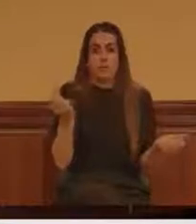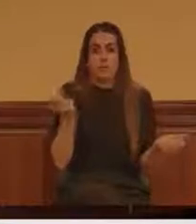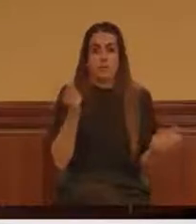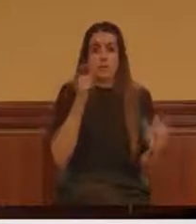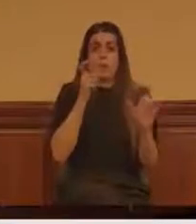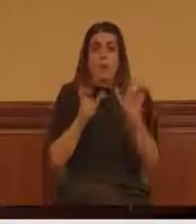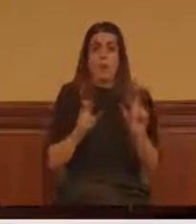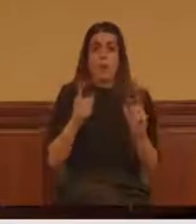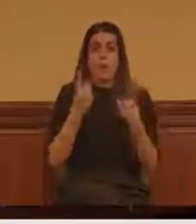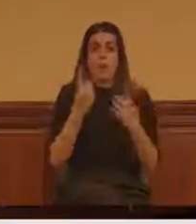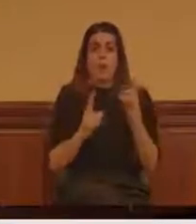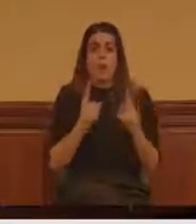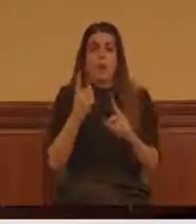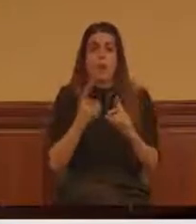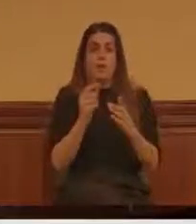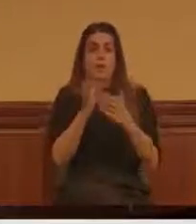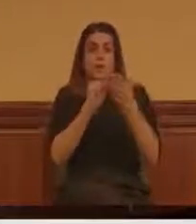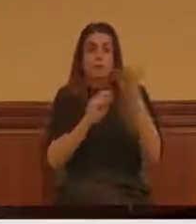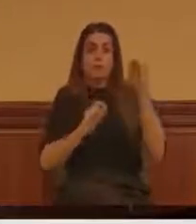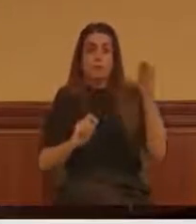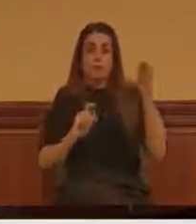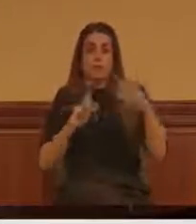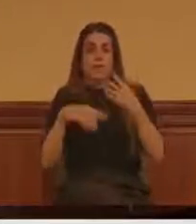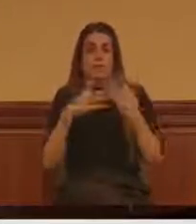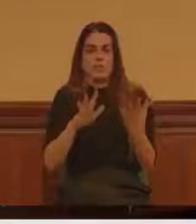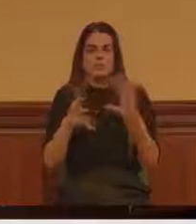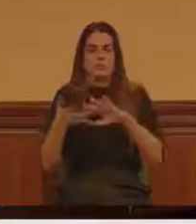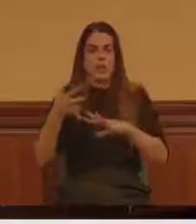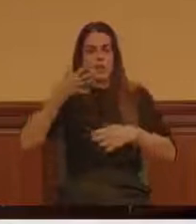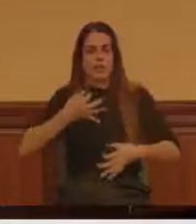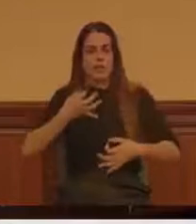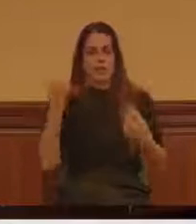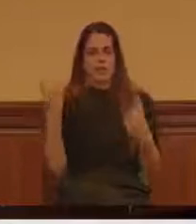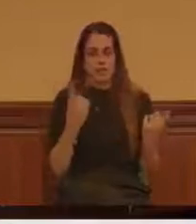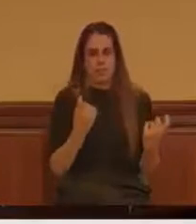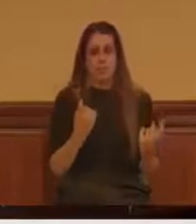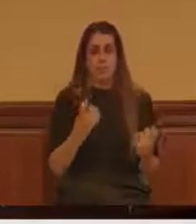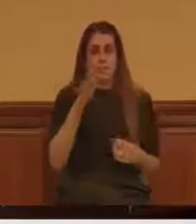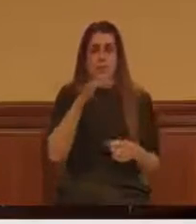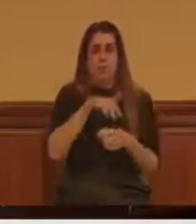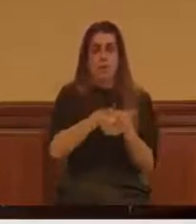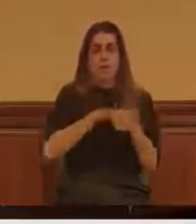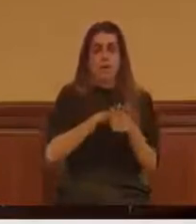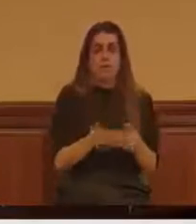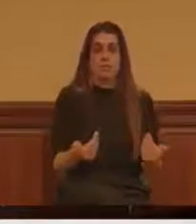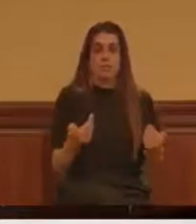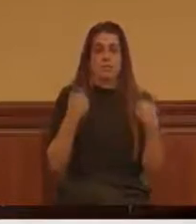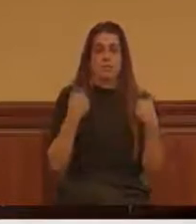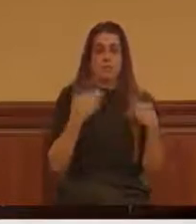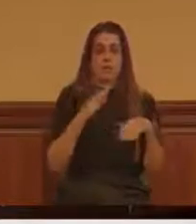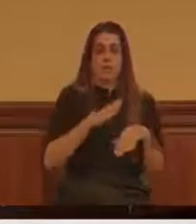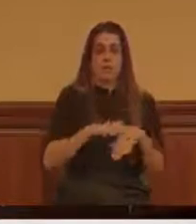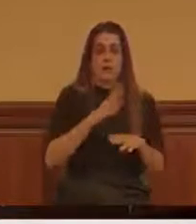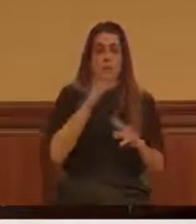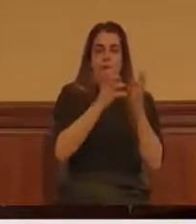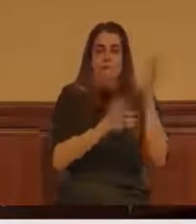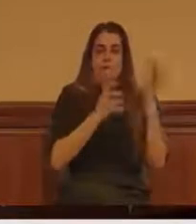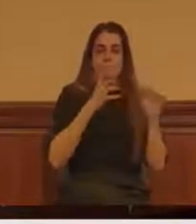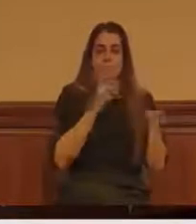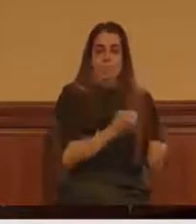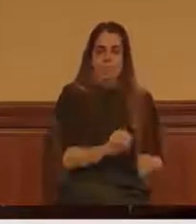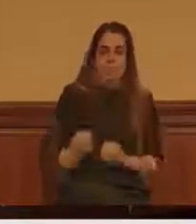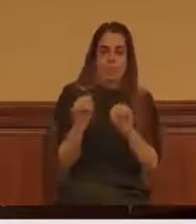y en pocos hechos. Una odisea para conseguir que el área responsable accediera a que se hicieran las